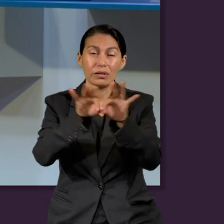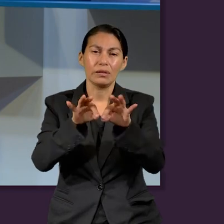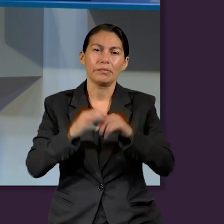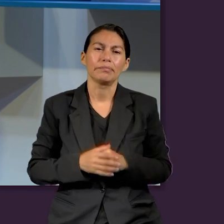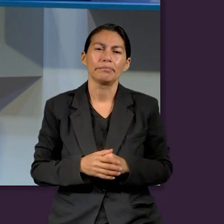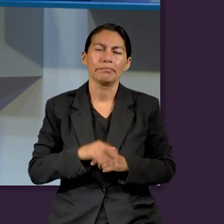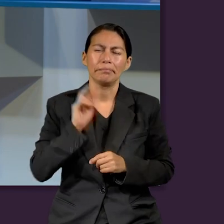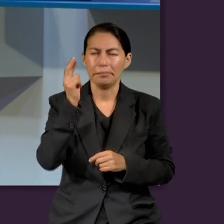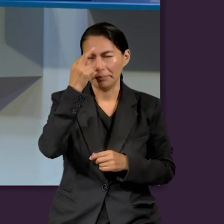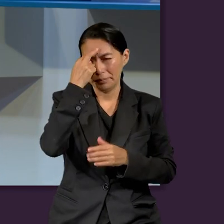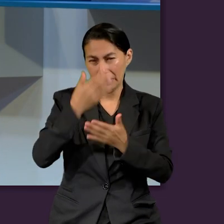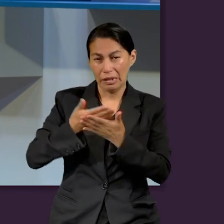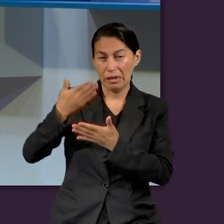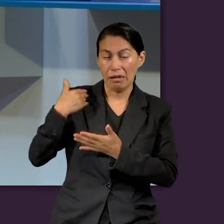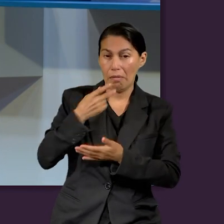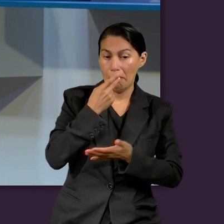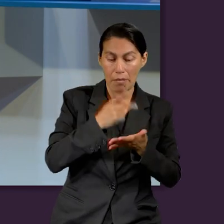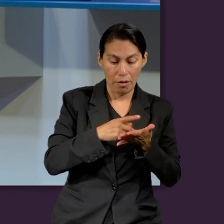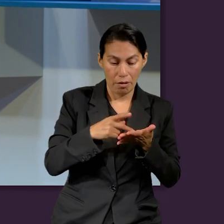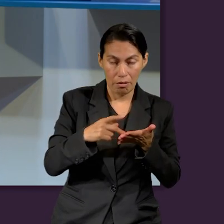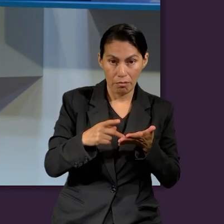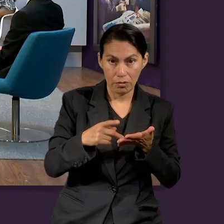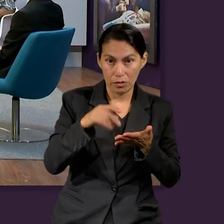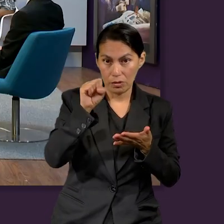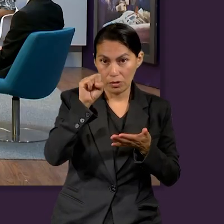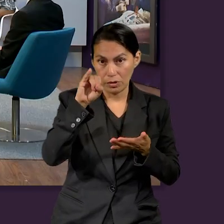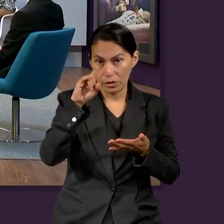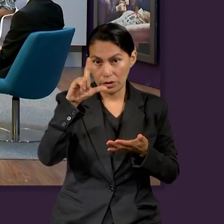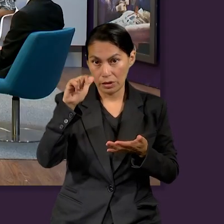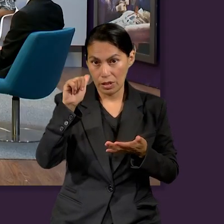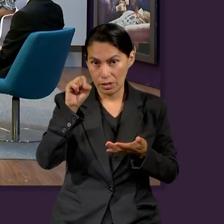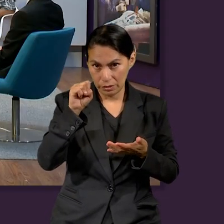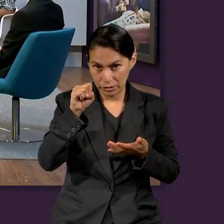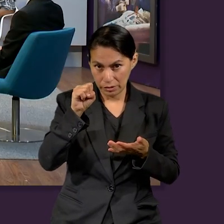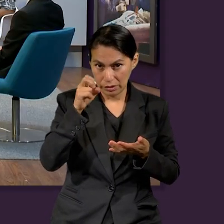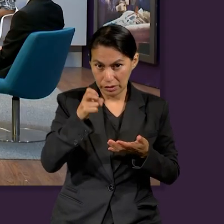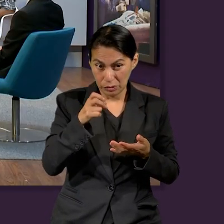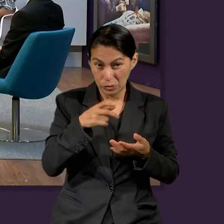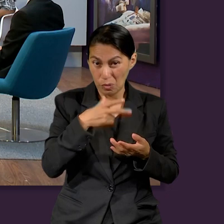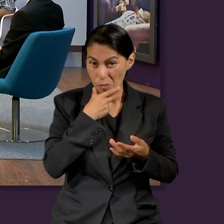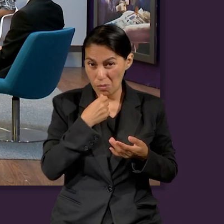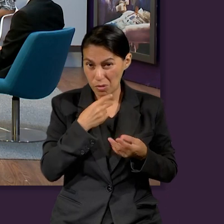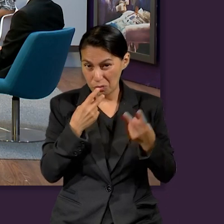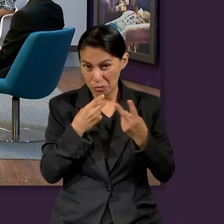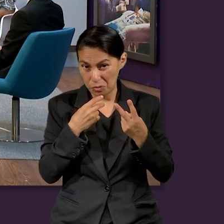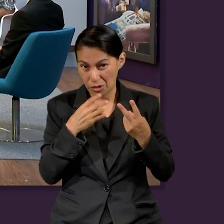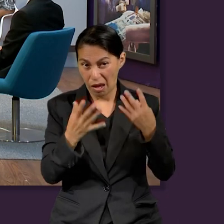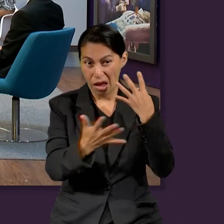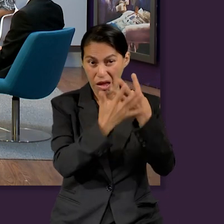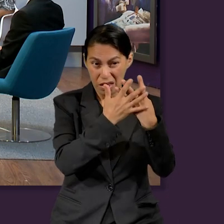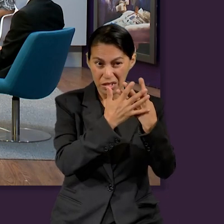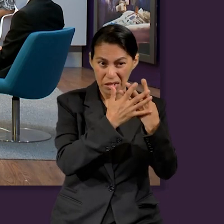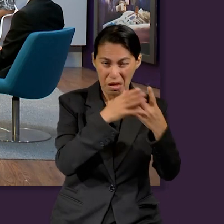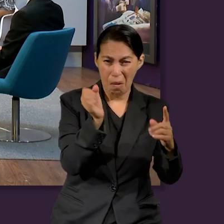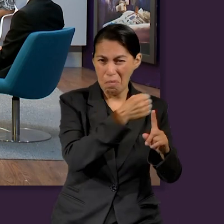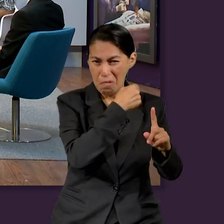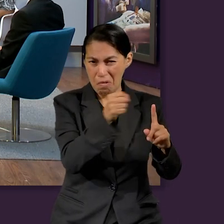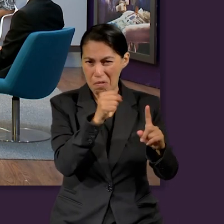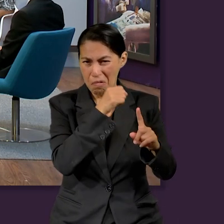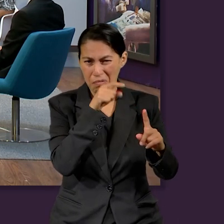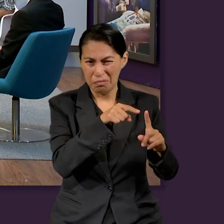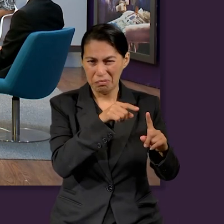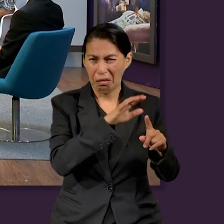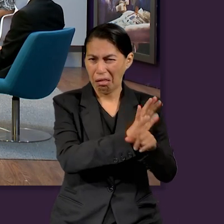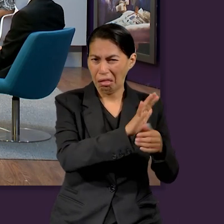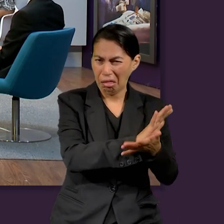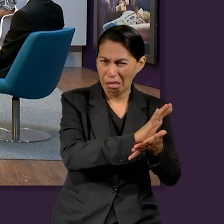la alabanza a Dios, que es otro elemento indispensable. Recuerdo como cuando Pablo y Silas, recuerdan ustedes, estaban ellos encarcelados.